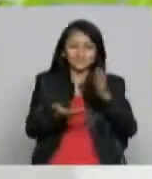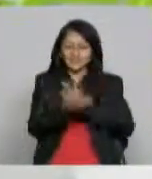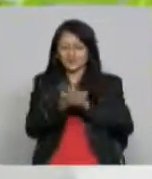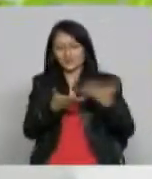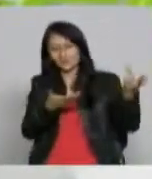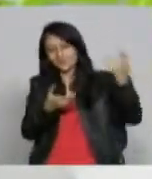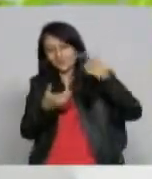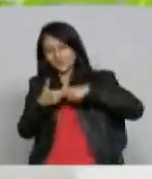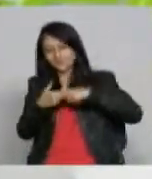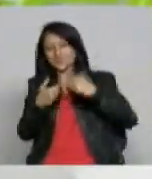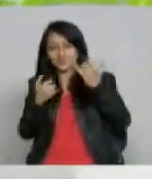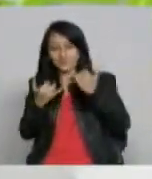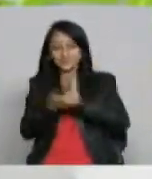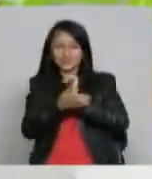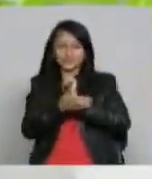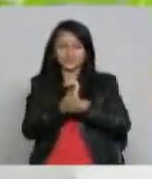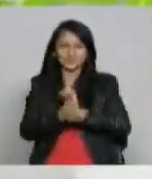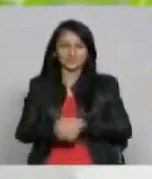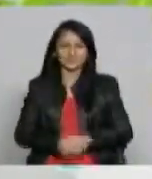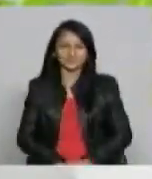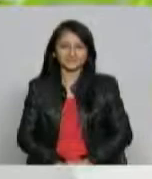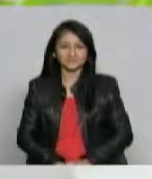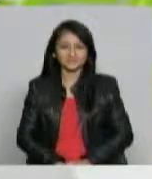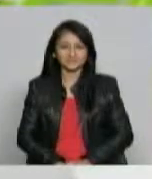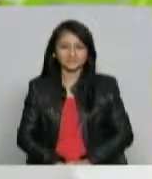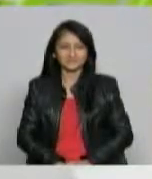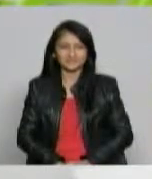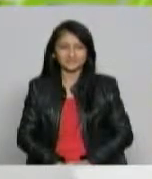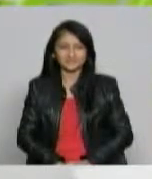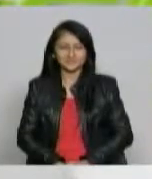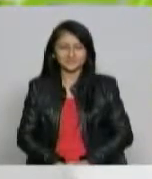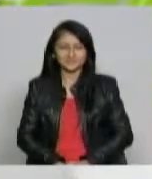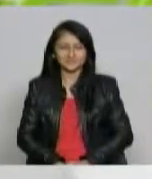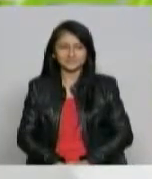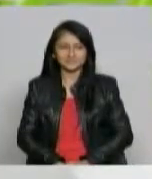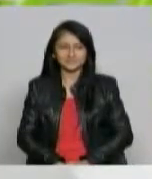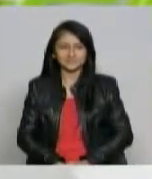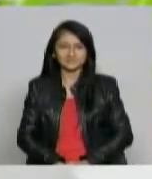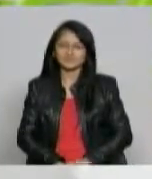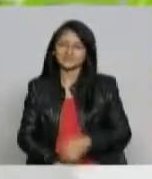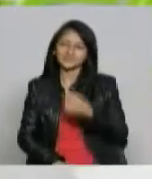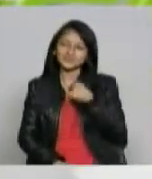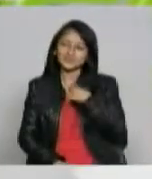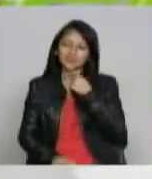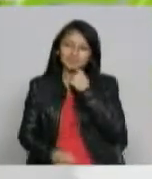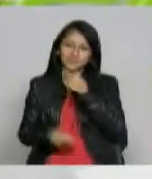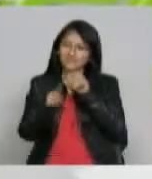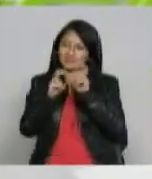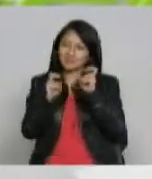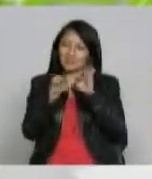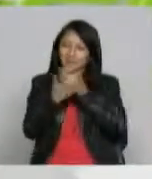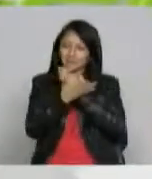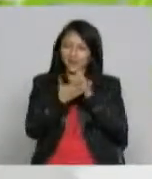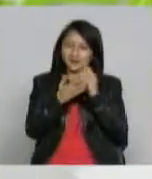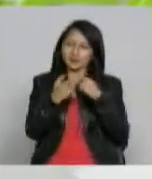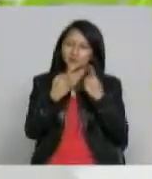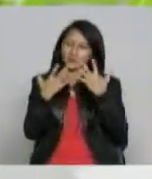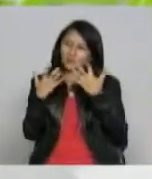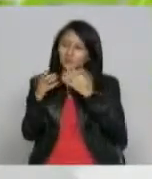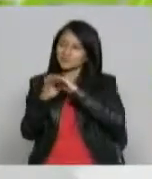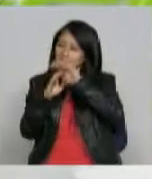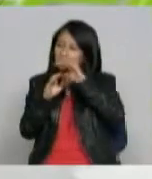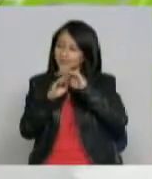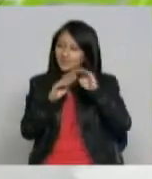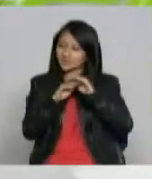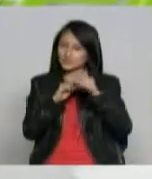tengan la oportunidad de estar en el canal regional Telecafé Duberley me estoy saliendo otra vez del tema pero sería muy importante que usted también le haga una invitación o